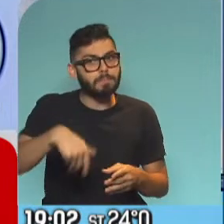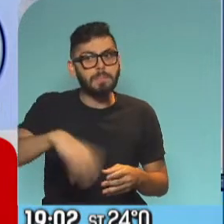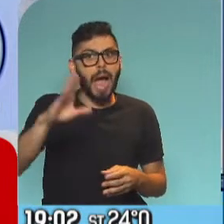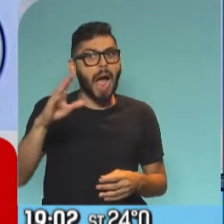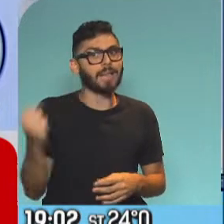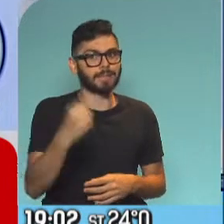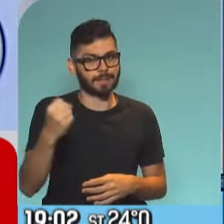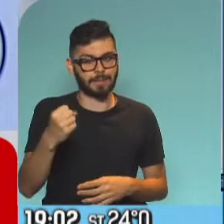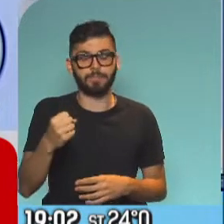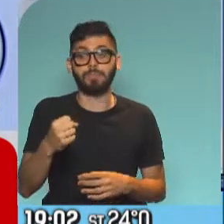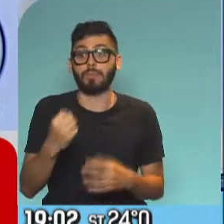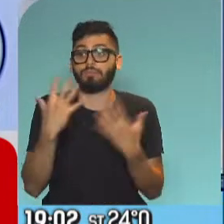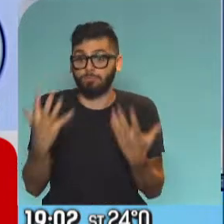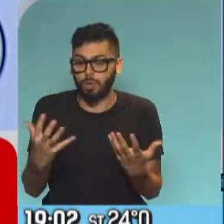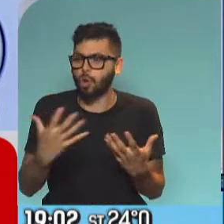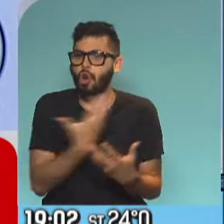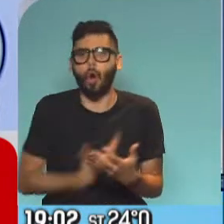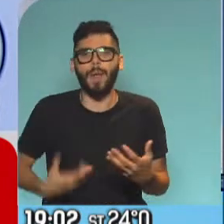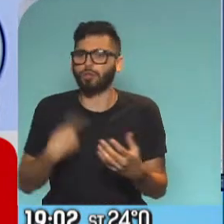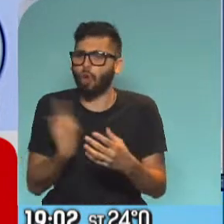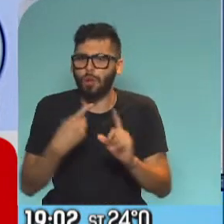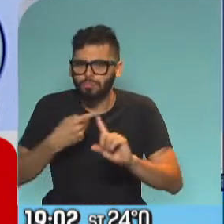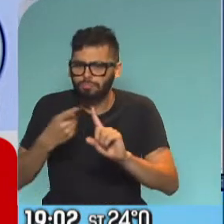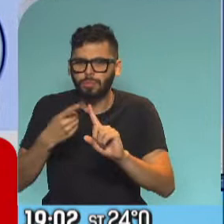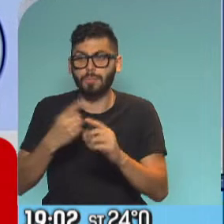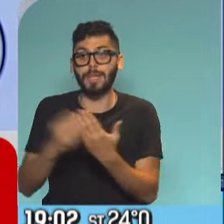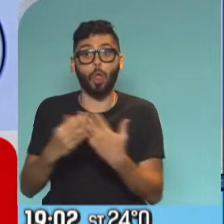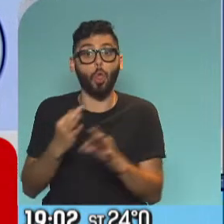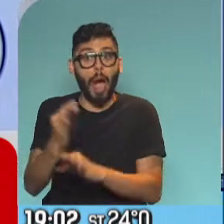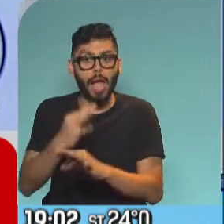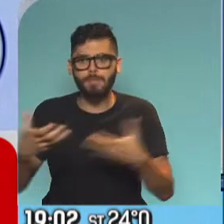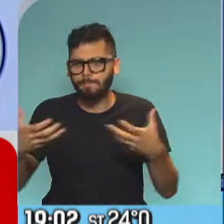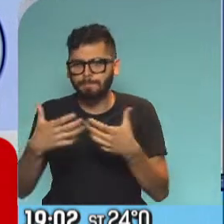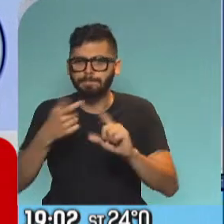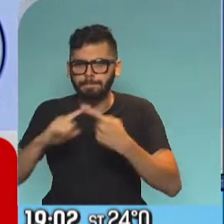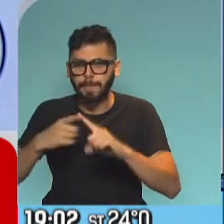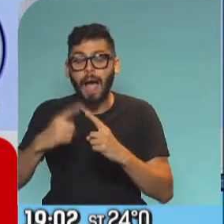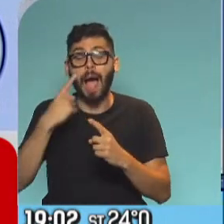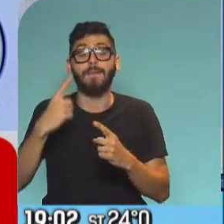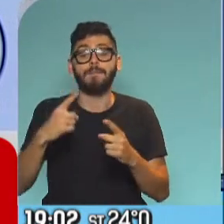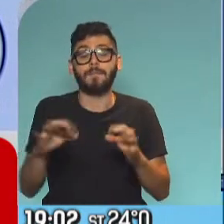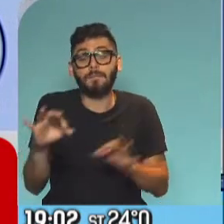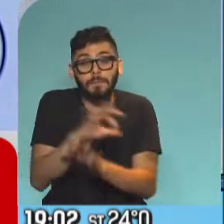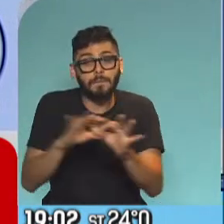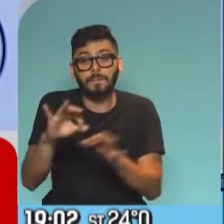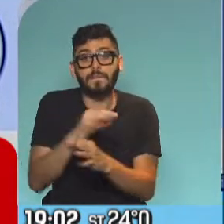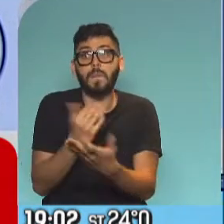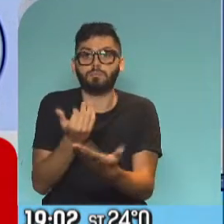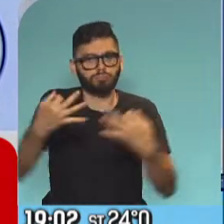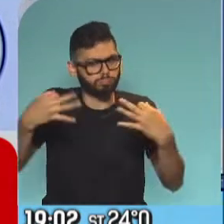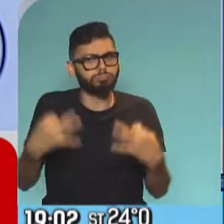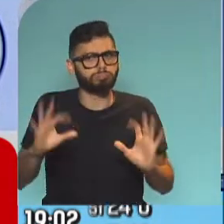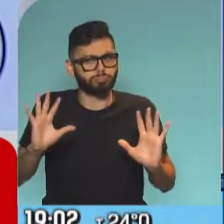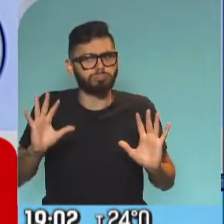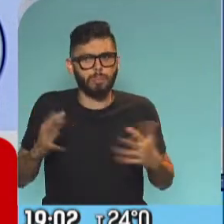De manera que estamos trabajando con todo el equipo de gobierno, con la Ministra de Educación, de poder presentar de la forma apropiada, en